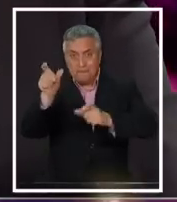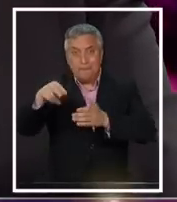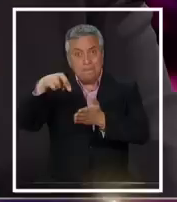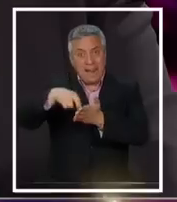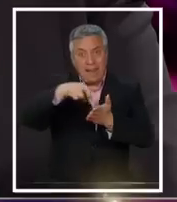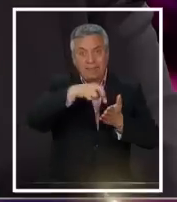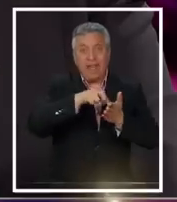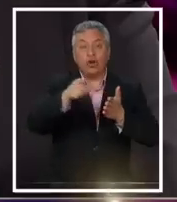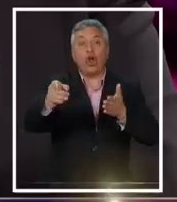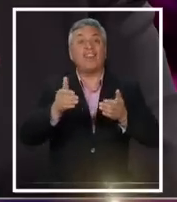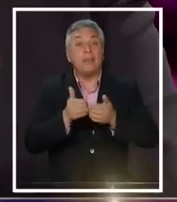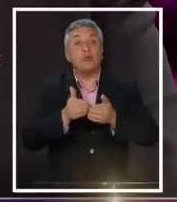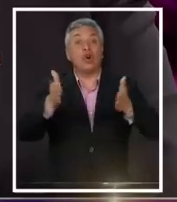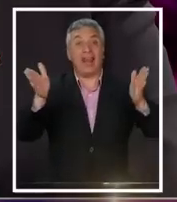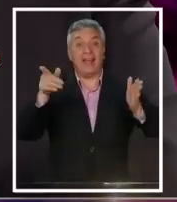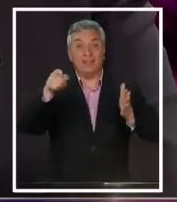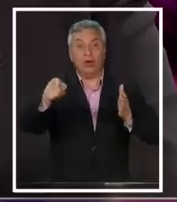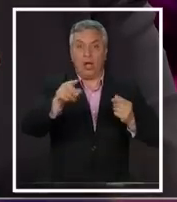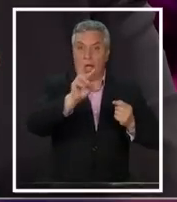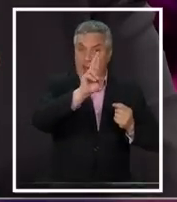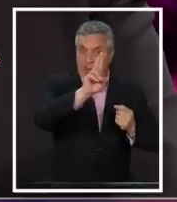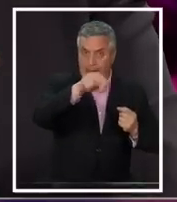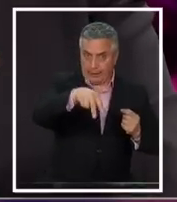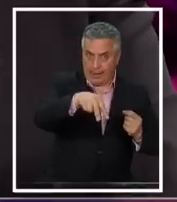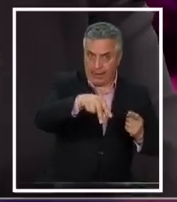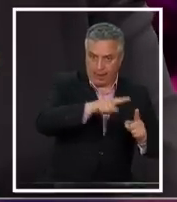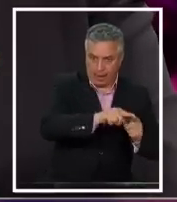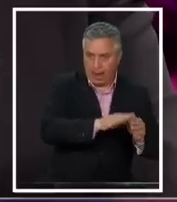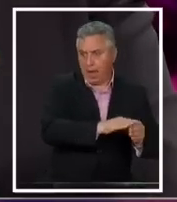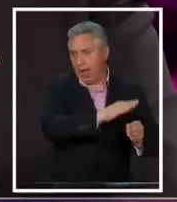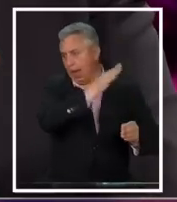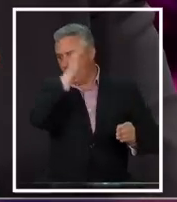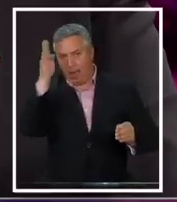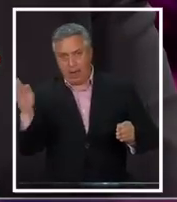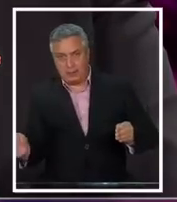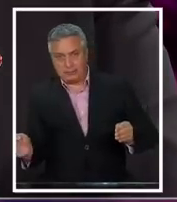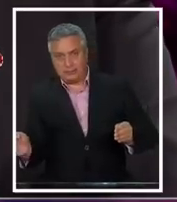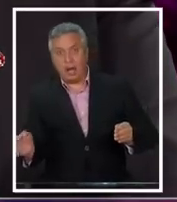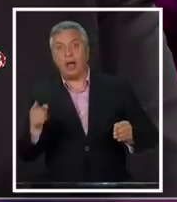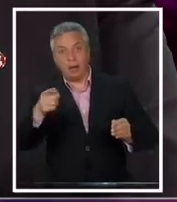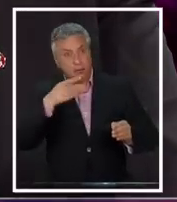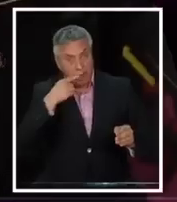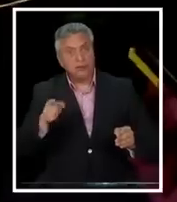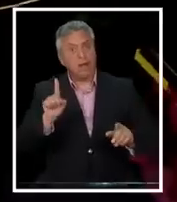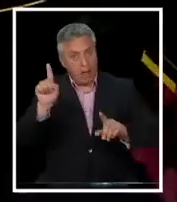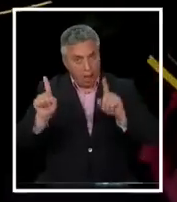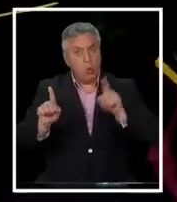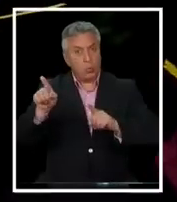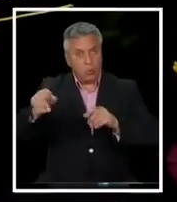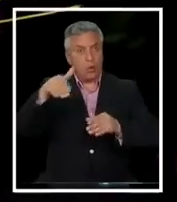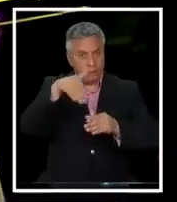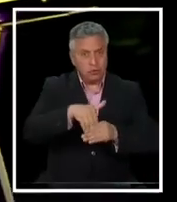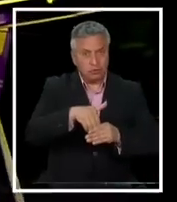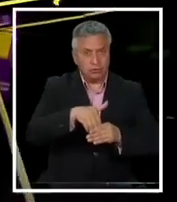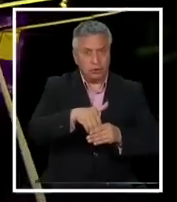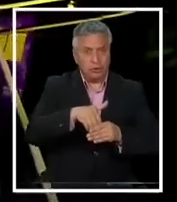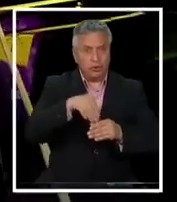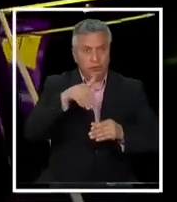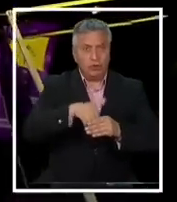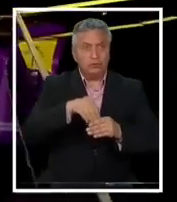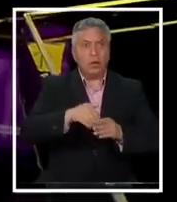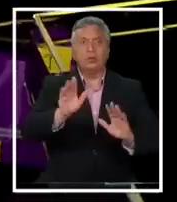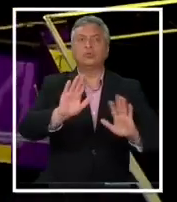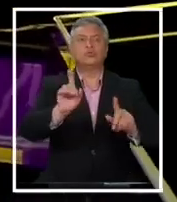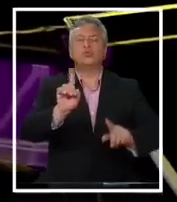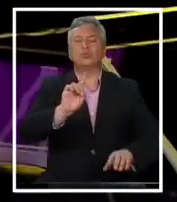democráticos del Parlamento, desde RN hasta... Incluso fíjate que votaron los parlamentario antidemocrático del Parlamento? No, me